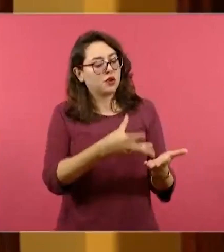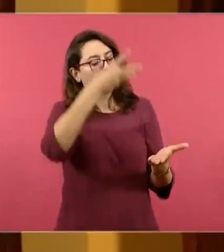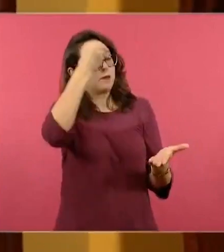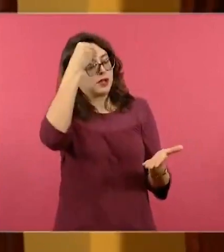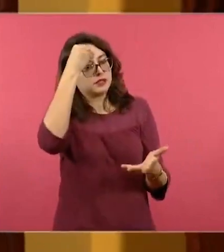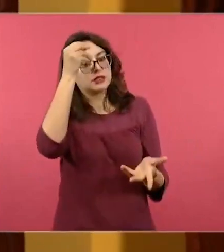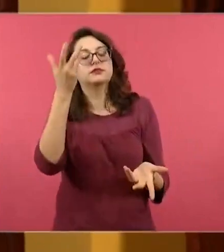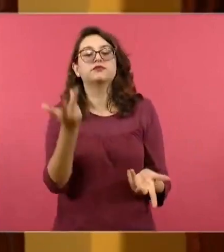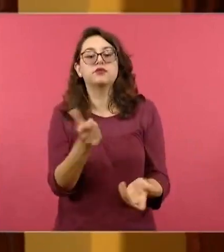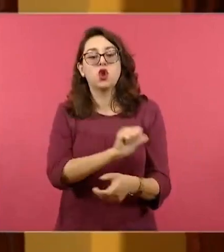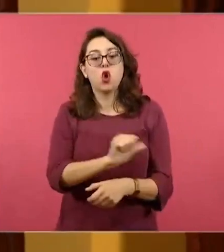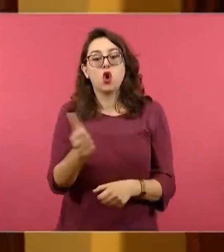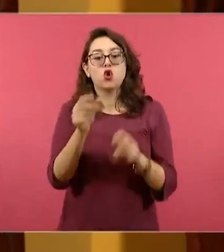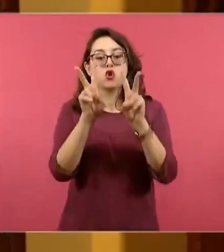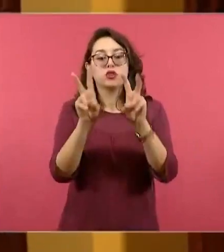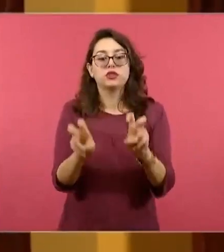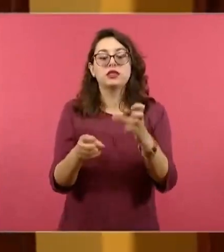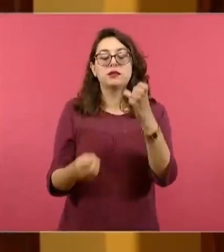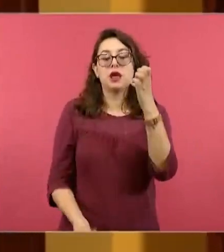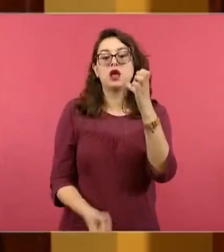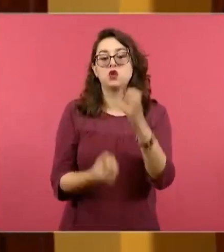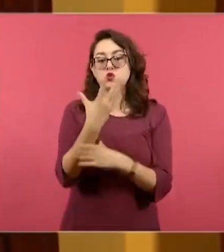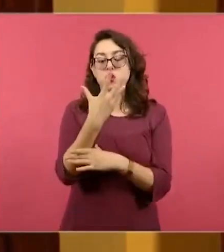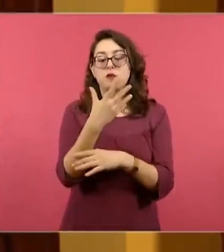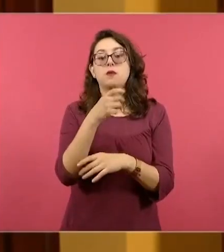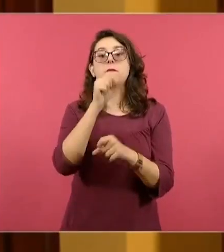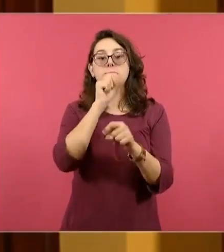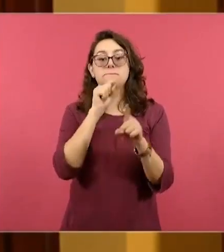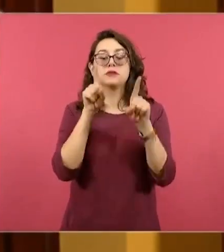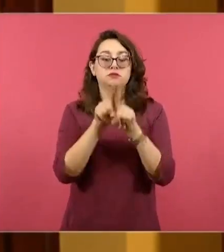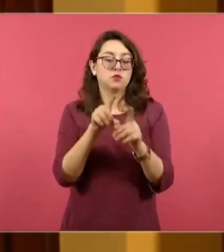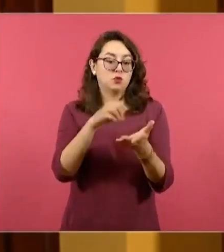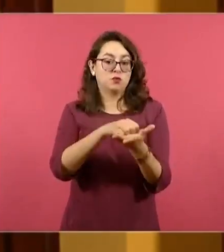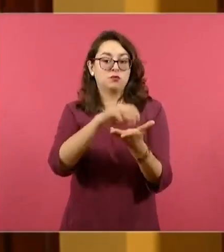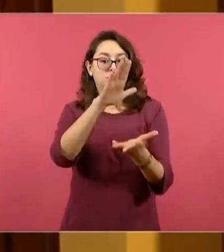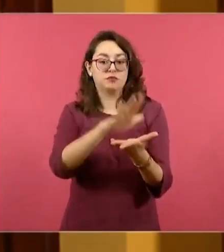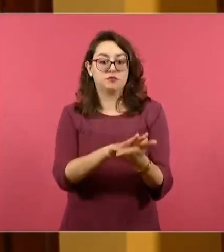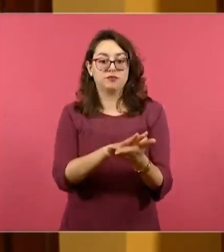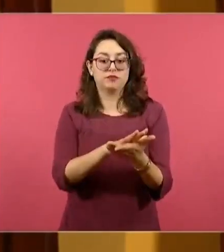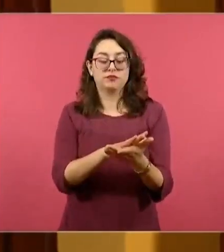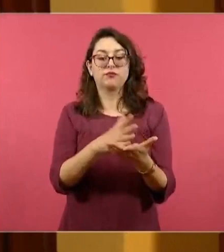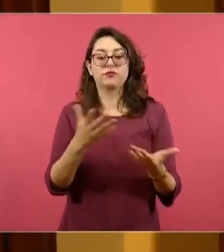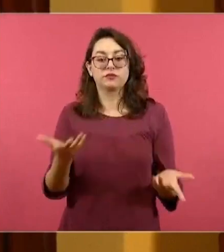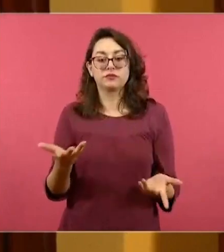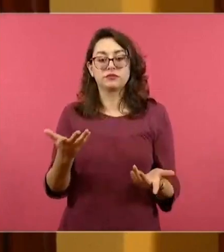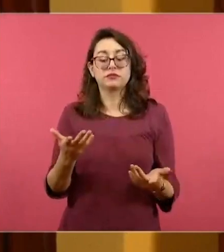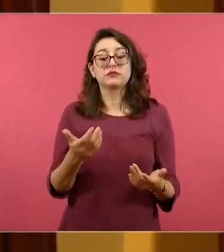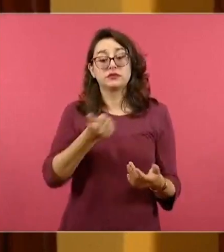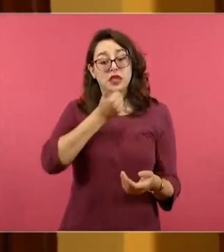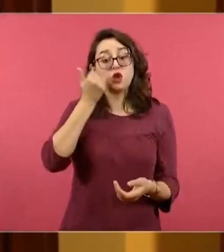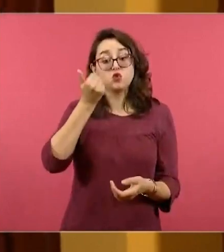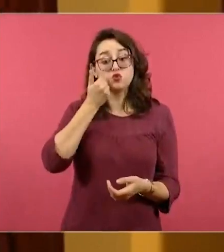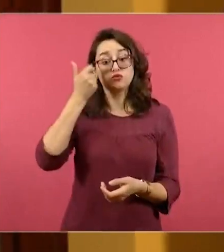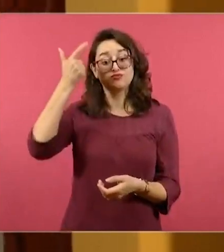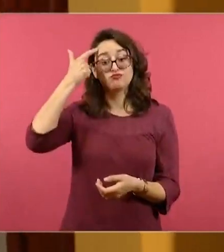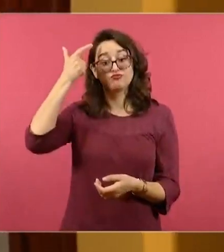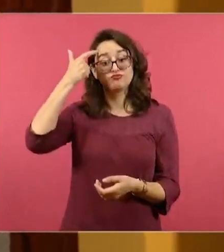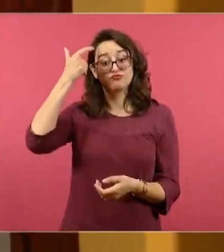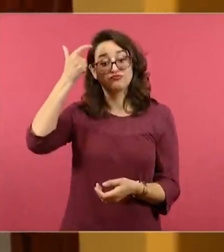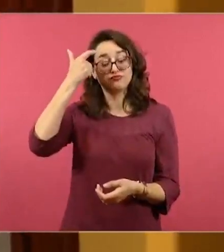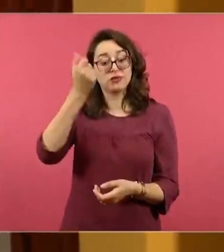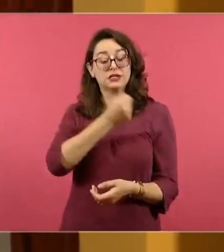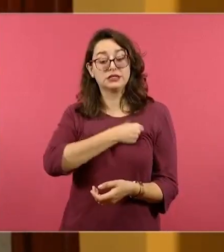que ha sido rescatado desde la nueva escuela mexicana y que se plasma en los materiales. La salud mental y el autocuidado